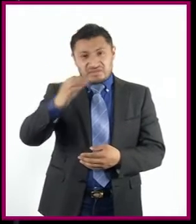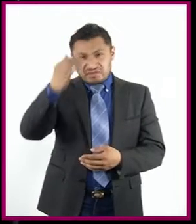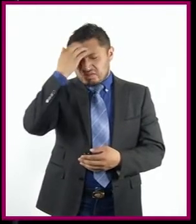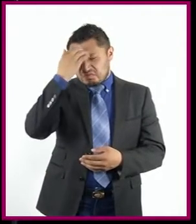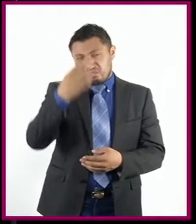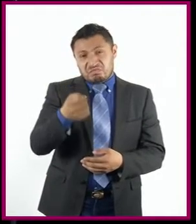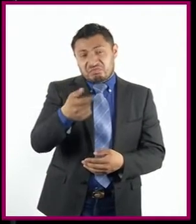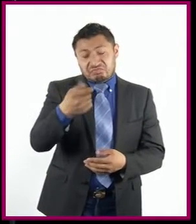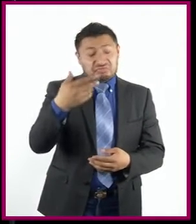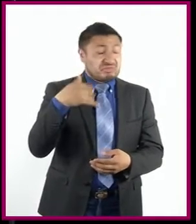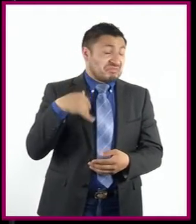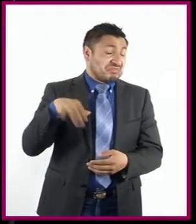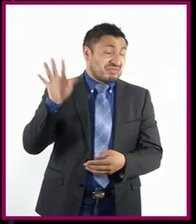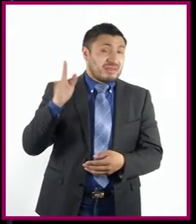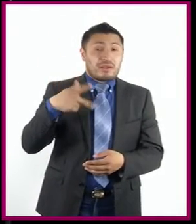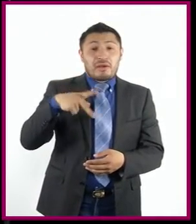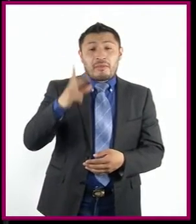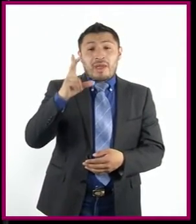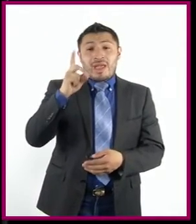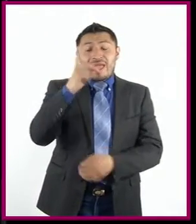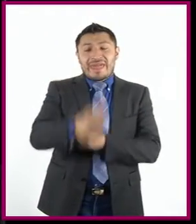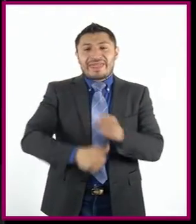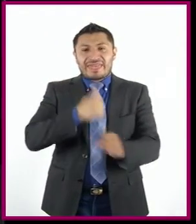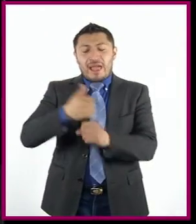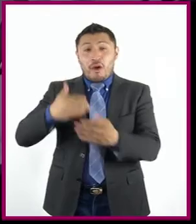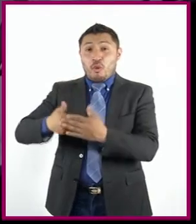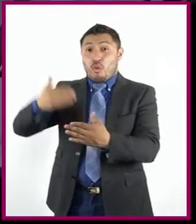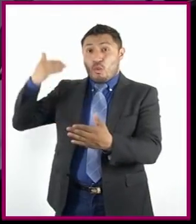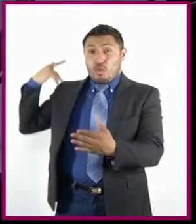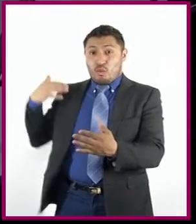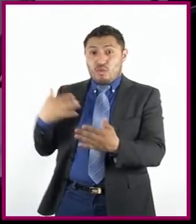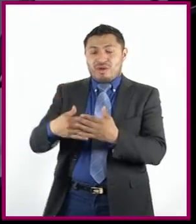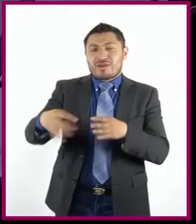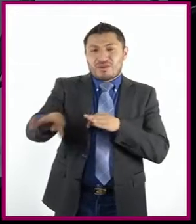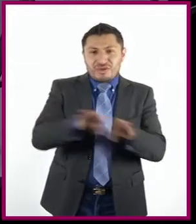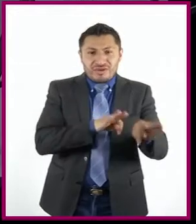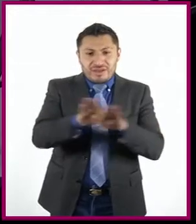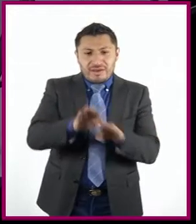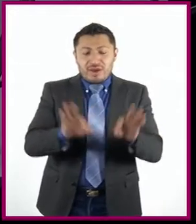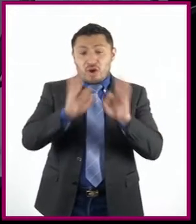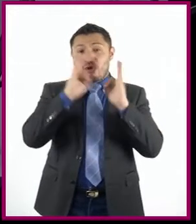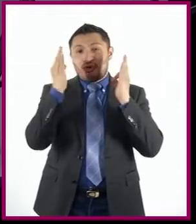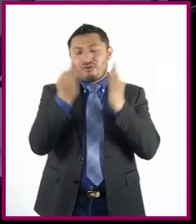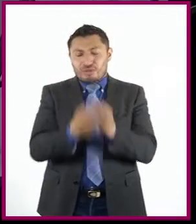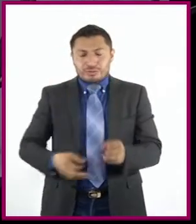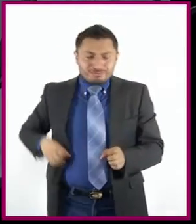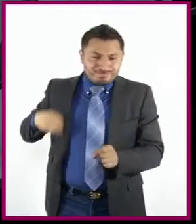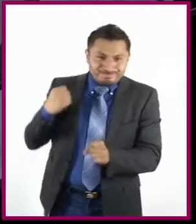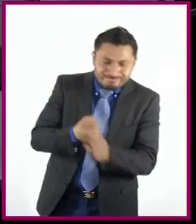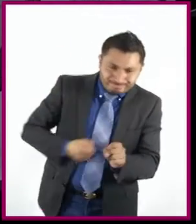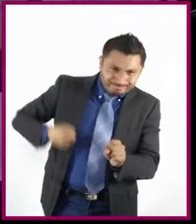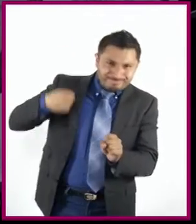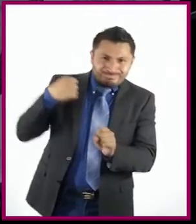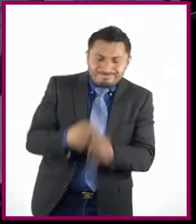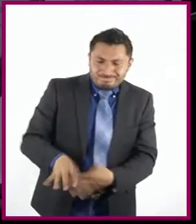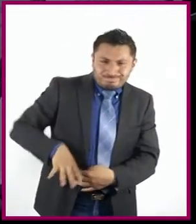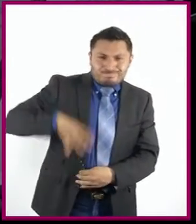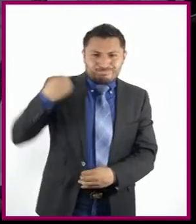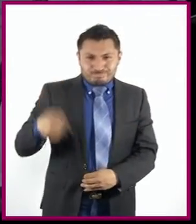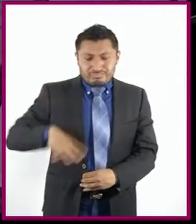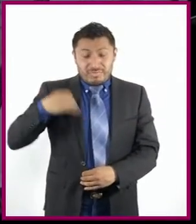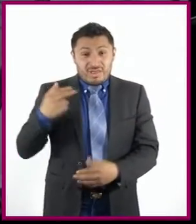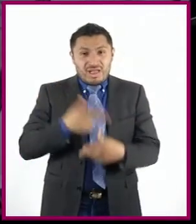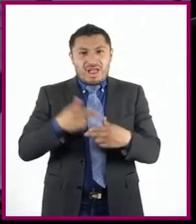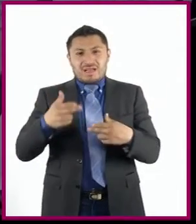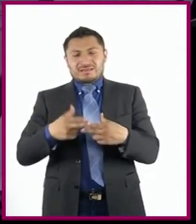embargo, hace ya 30 años que trabajo de un modo incesante y hasta con perjuicio,